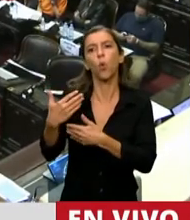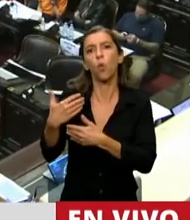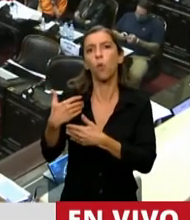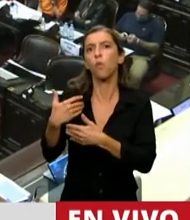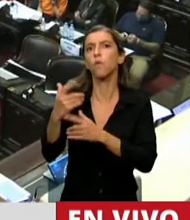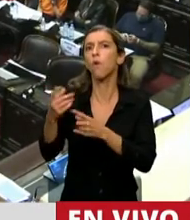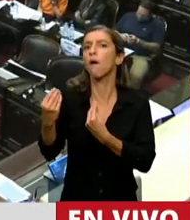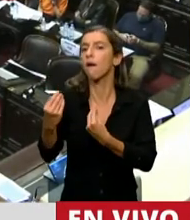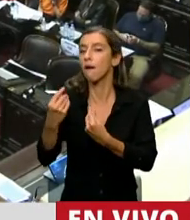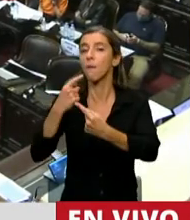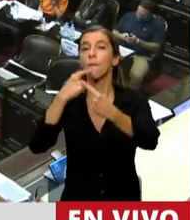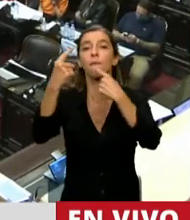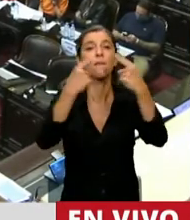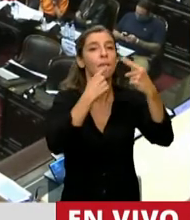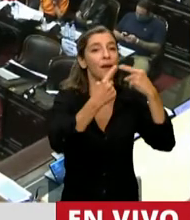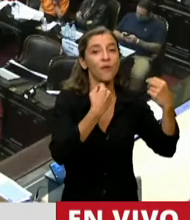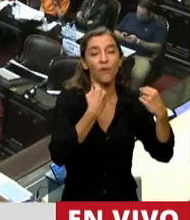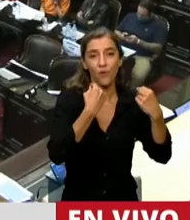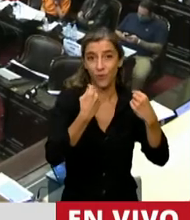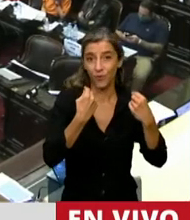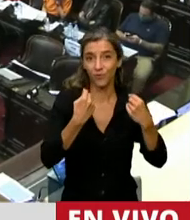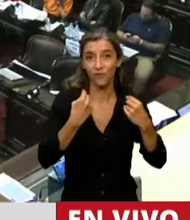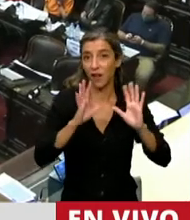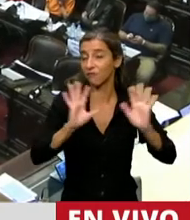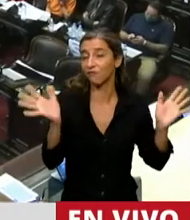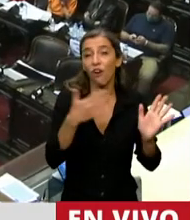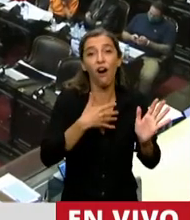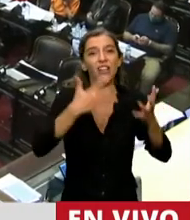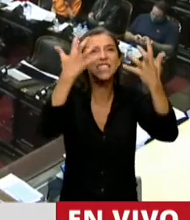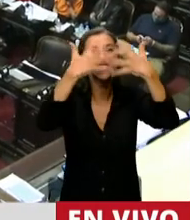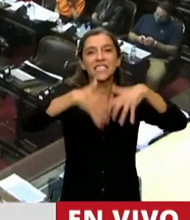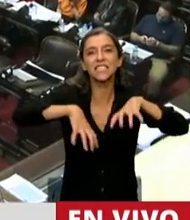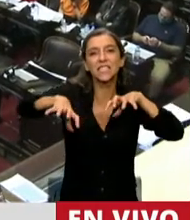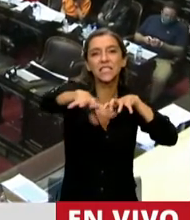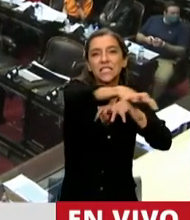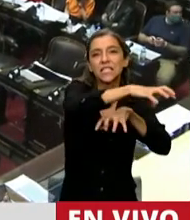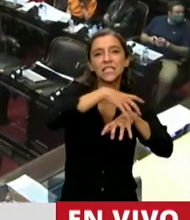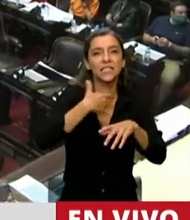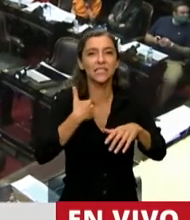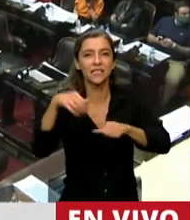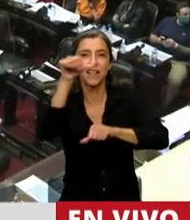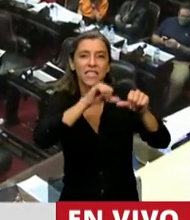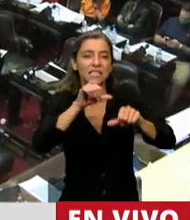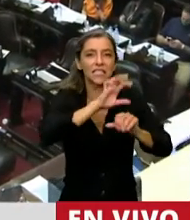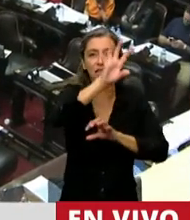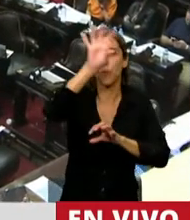muy amplio con todo el sistema científico y tecnológico argentino, responsables de las provincias,